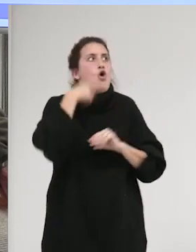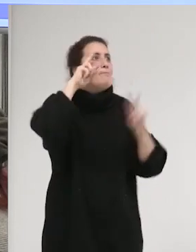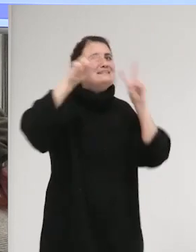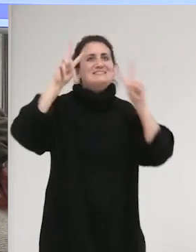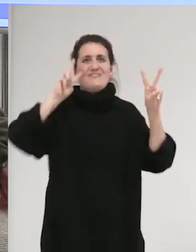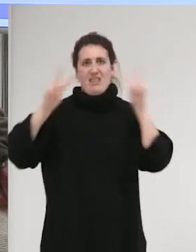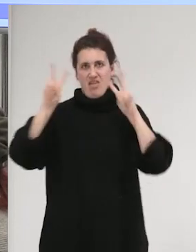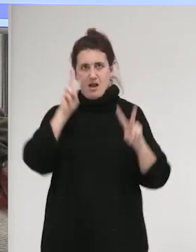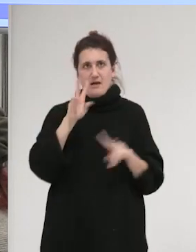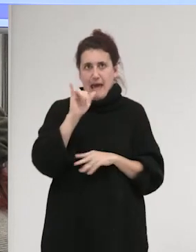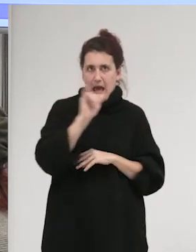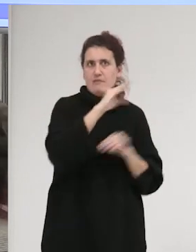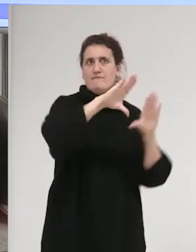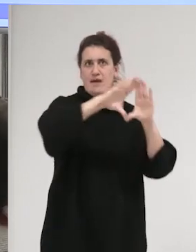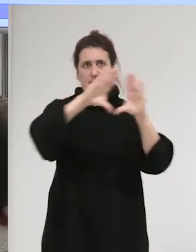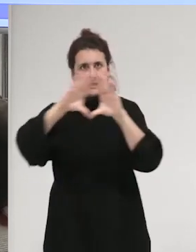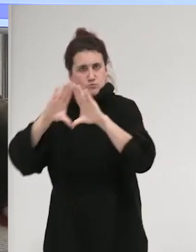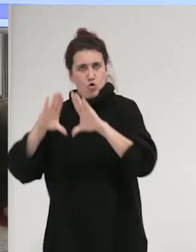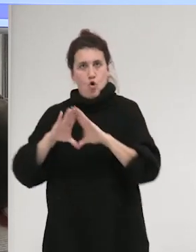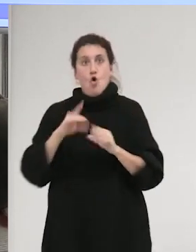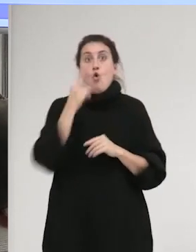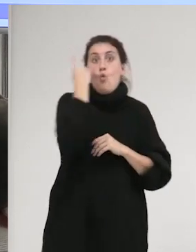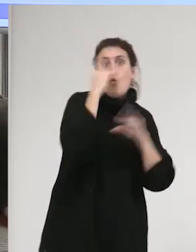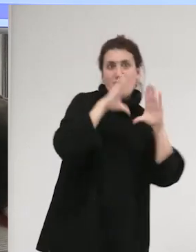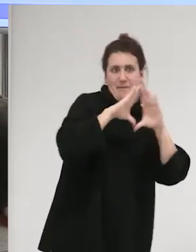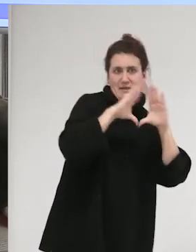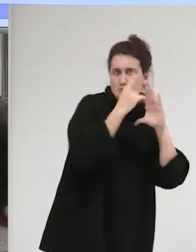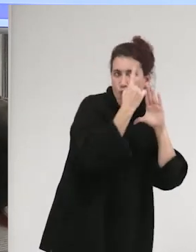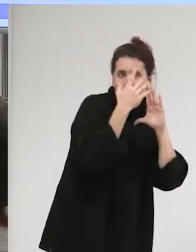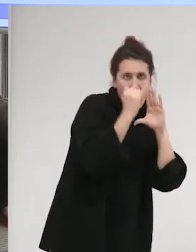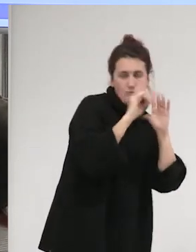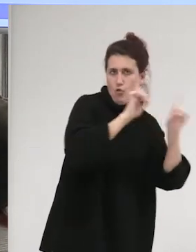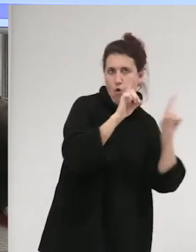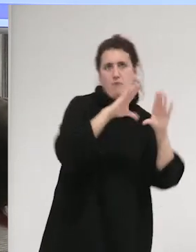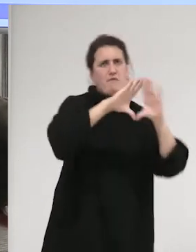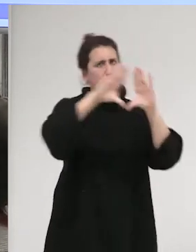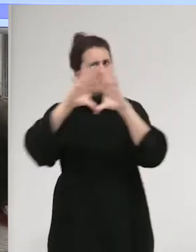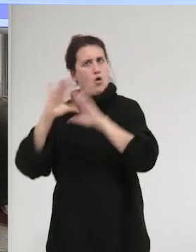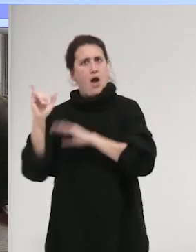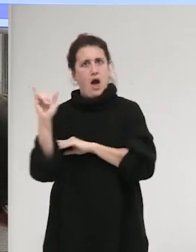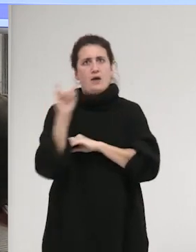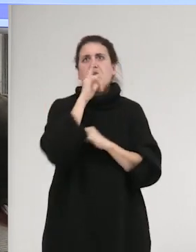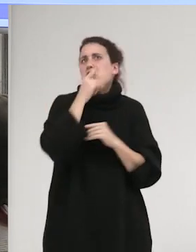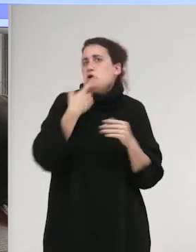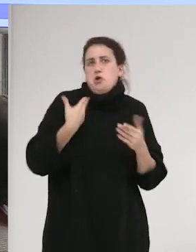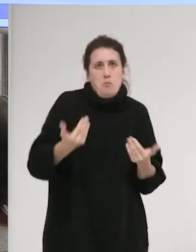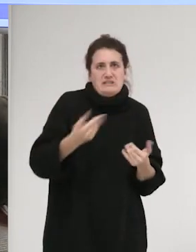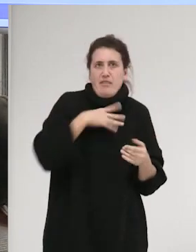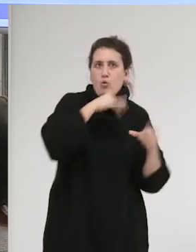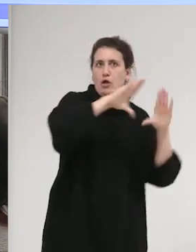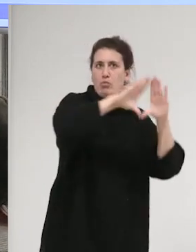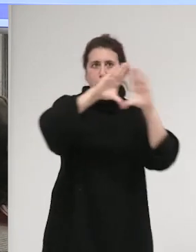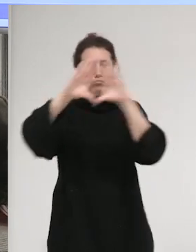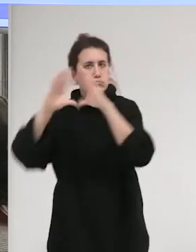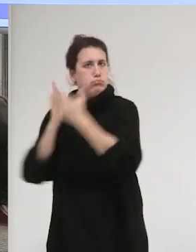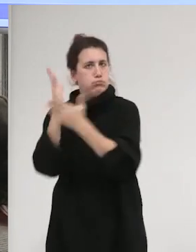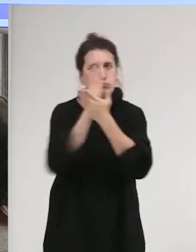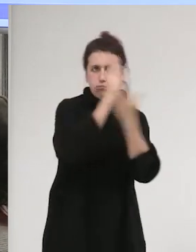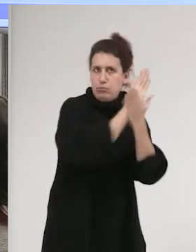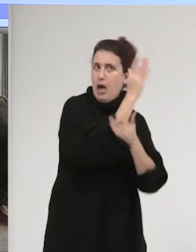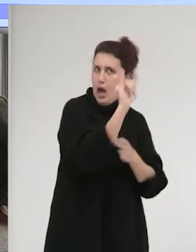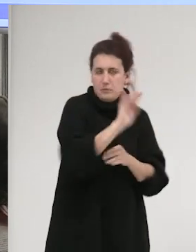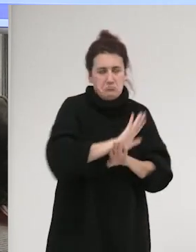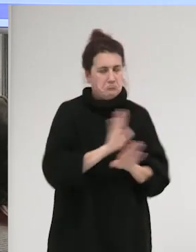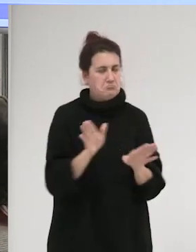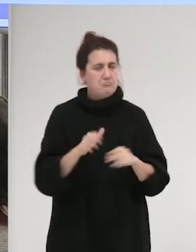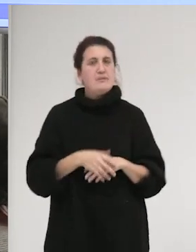que efectivamente el feminismo no es una cosa unitaria. Y que no pasa nada porque haya disenso en el marco del feminismo. Y que creo que muchas veces